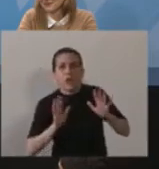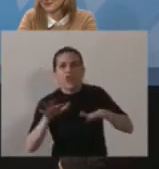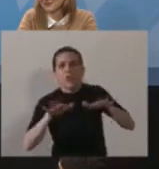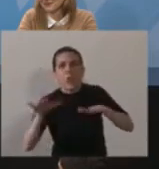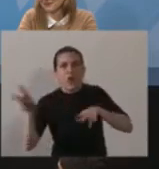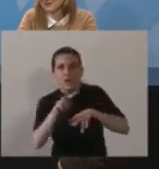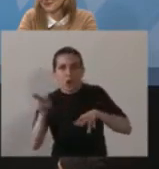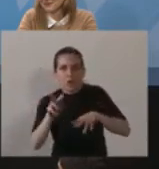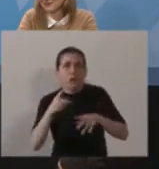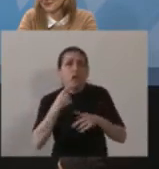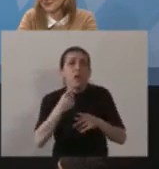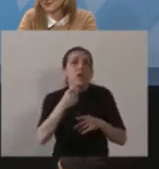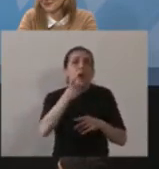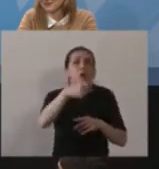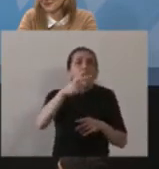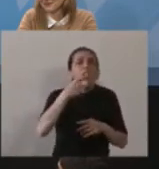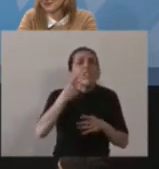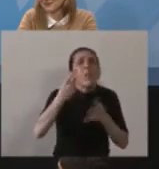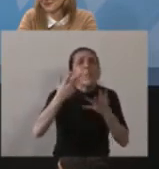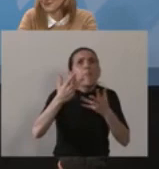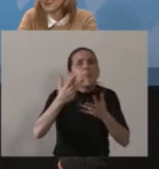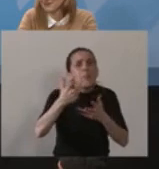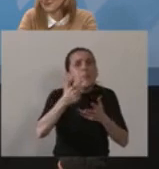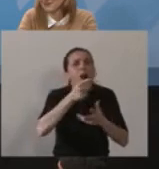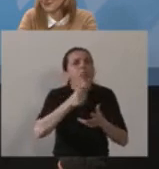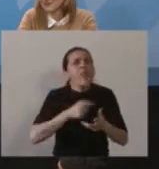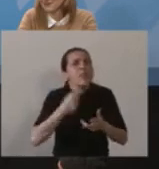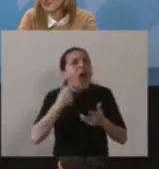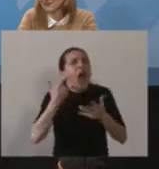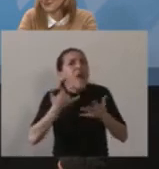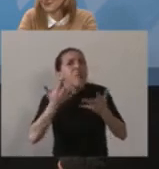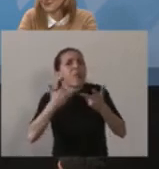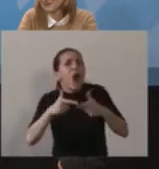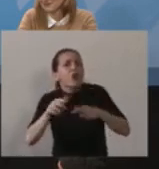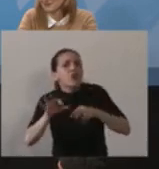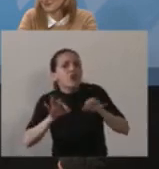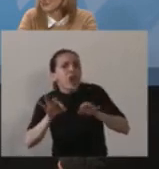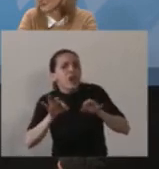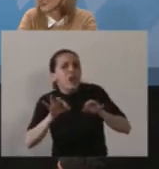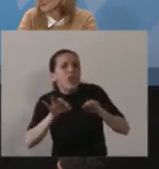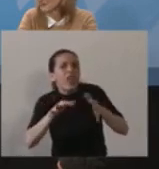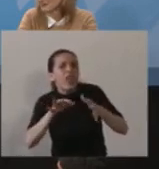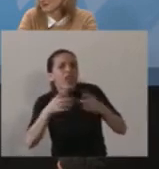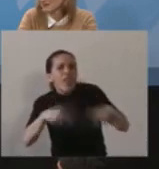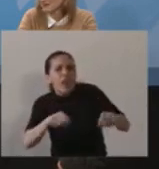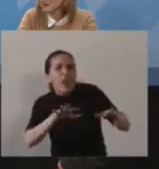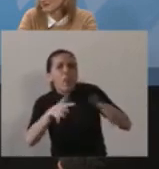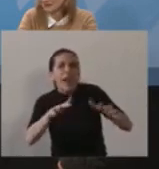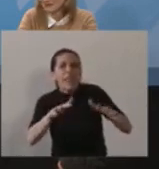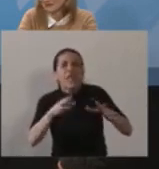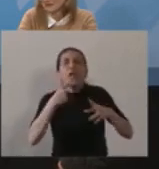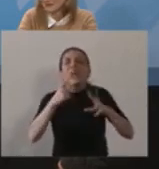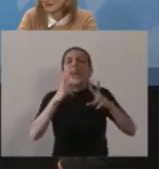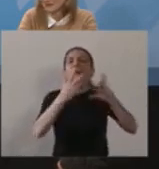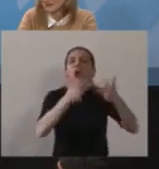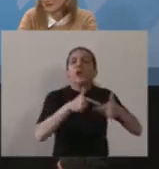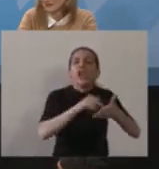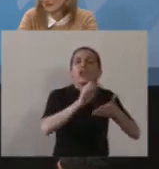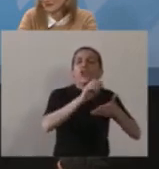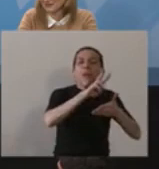respecto a este proyecto, si es distinto, si tiene similitudes con eso. ¿Con qué? Con el proyecto de Vallejos, si